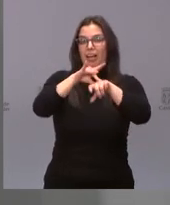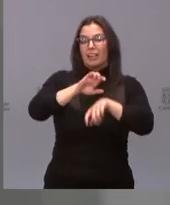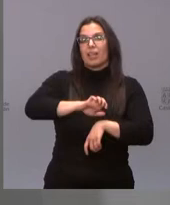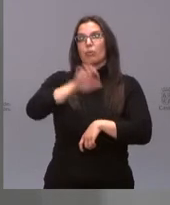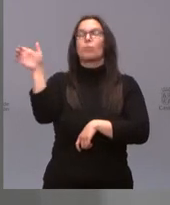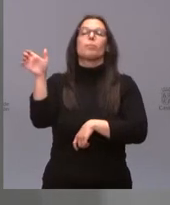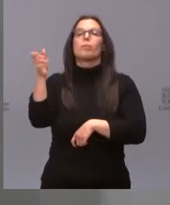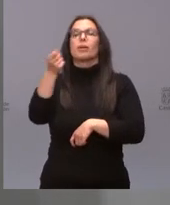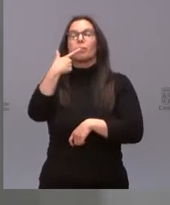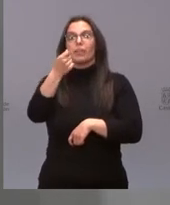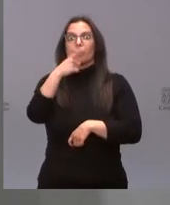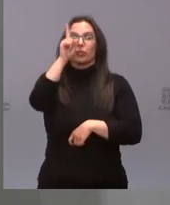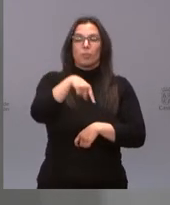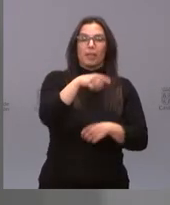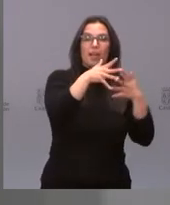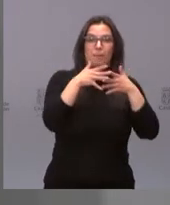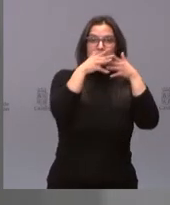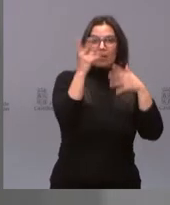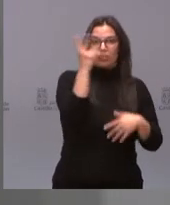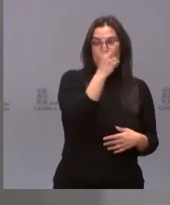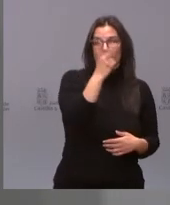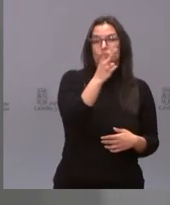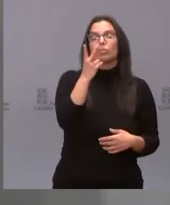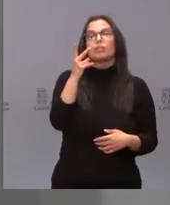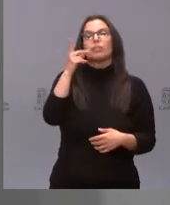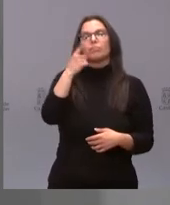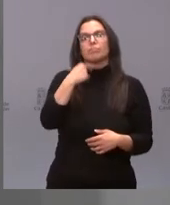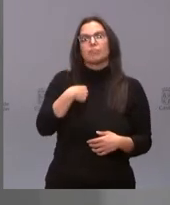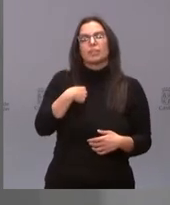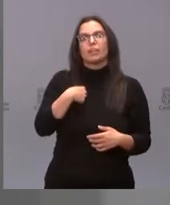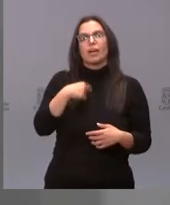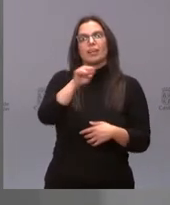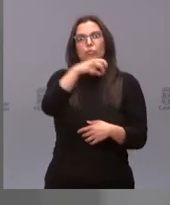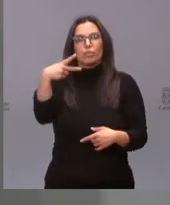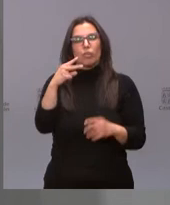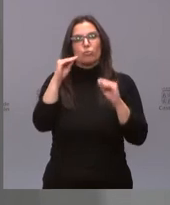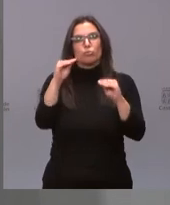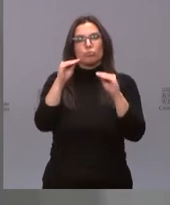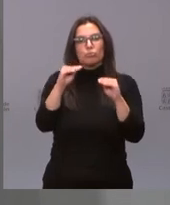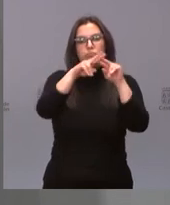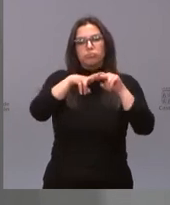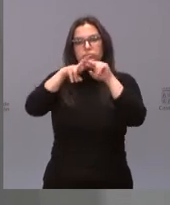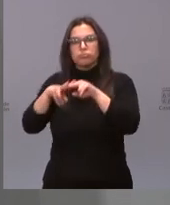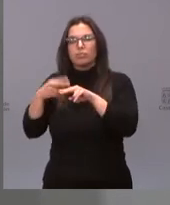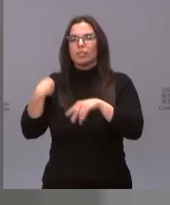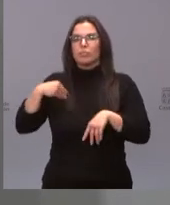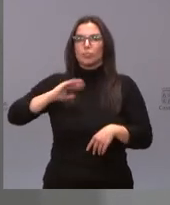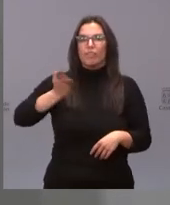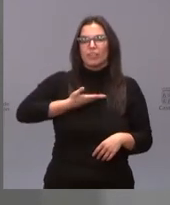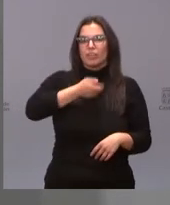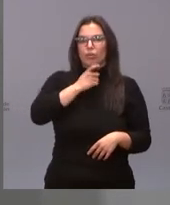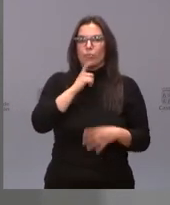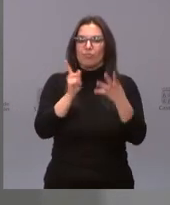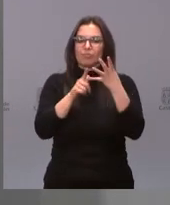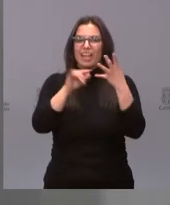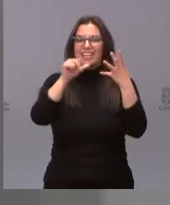y el CDC norteamericanos arrojen un resultado sobre el análisis de los posibles efectos adversos de la vacuna